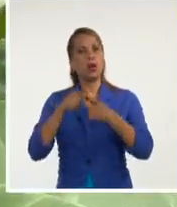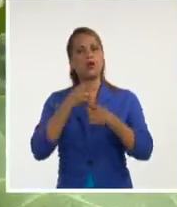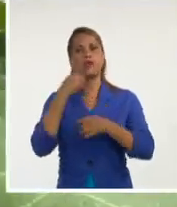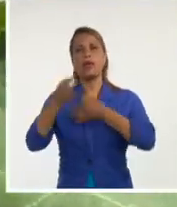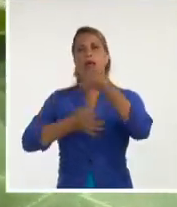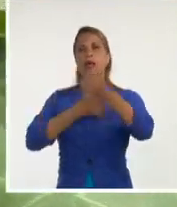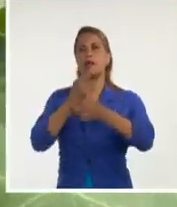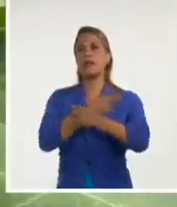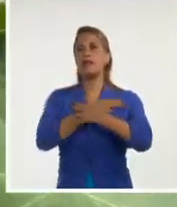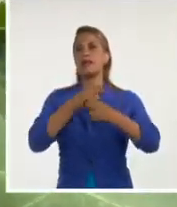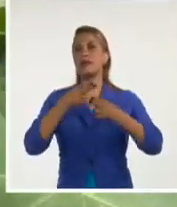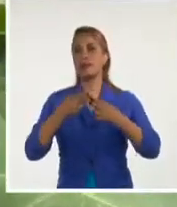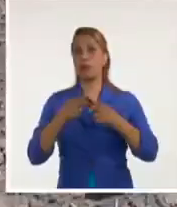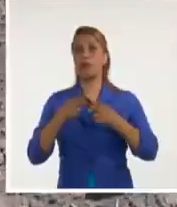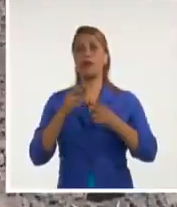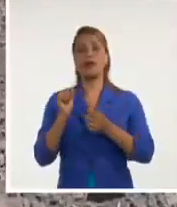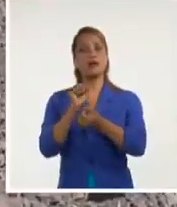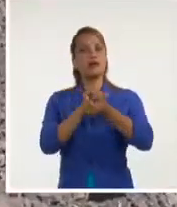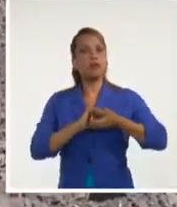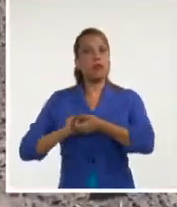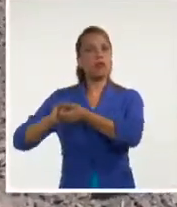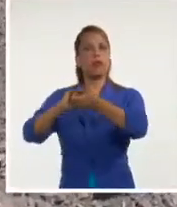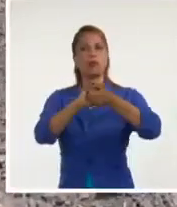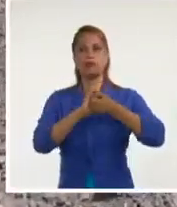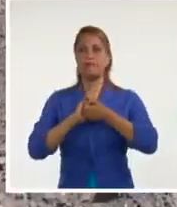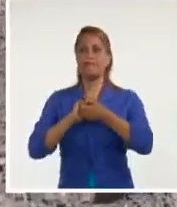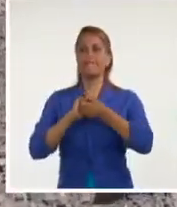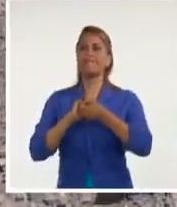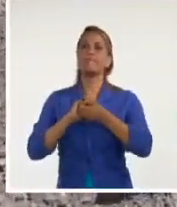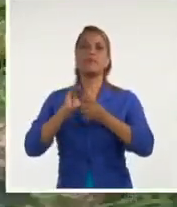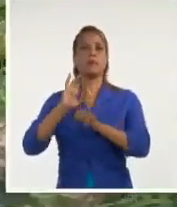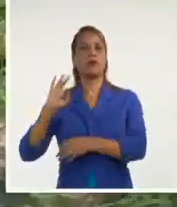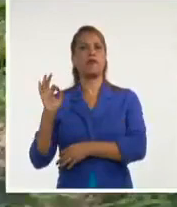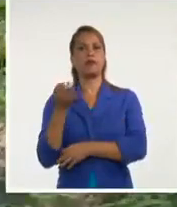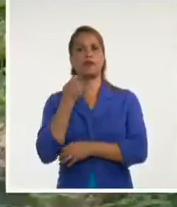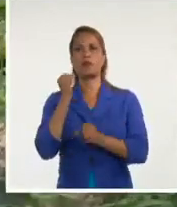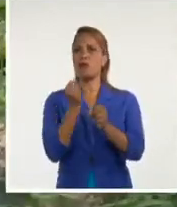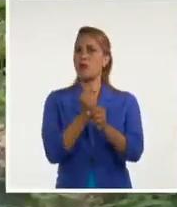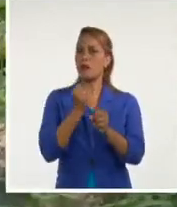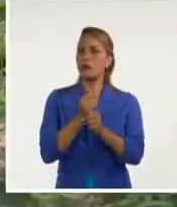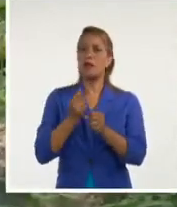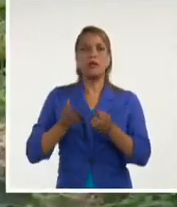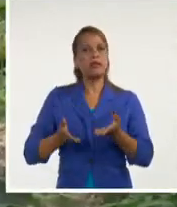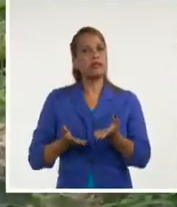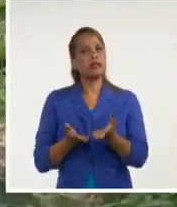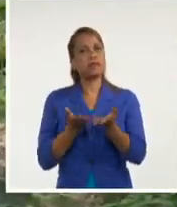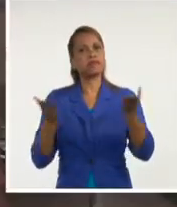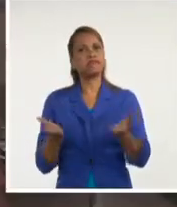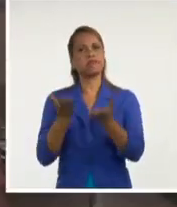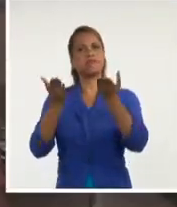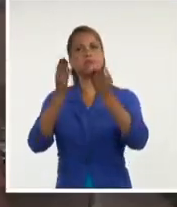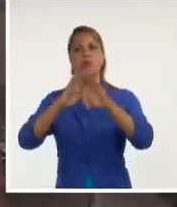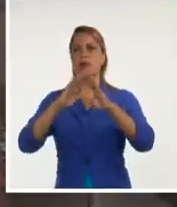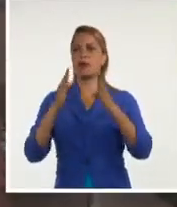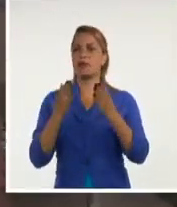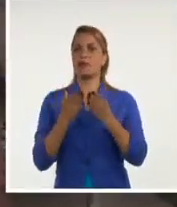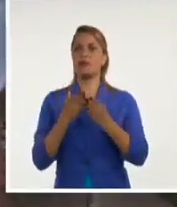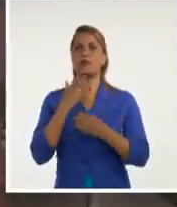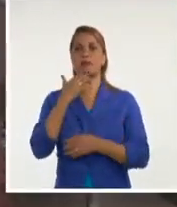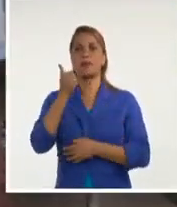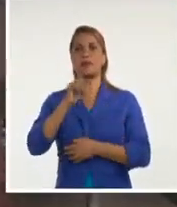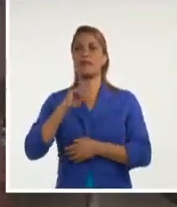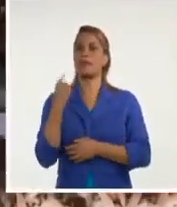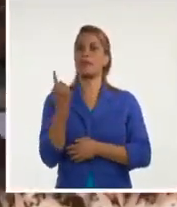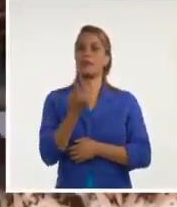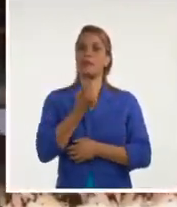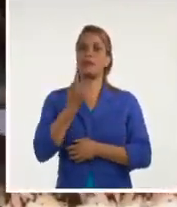solidaridad, unidad, limar las asperezas de la obra, perfeccionarla y seguir construyéndola con todos y para el bien de todos. Desde